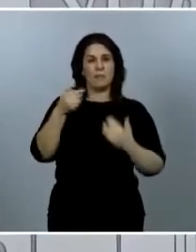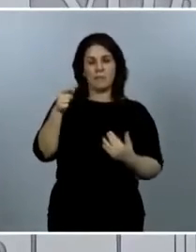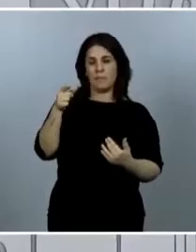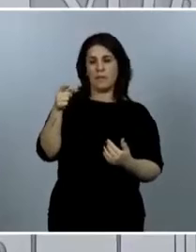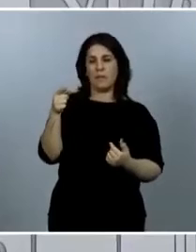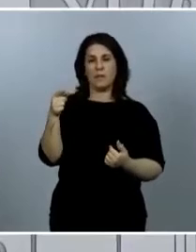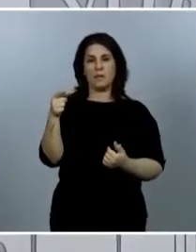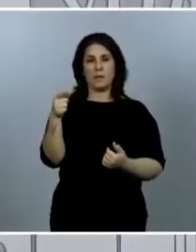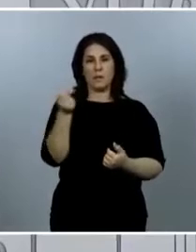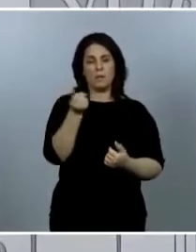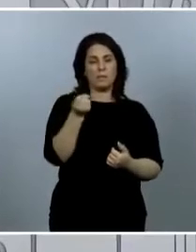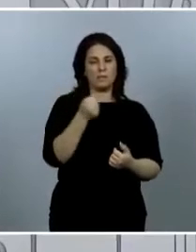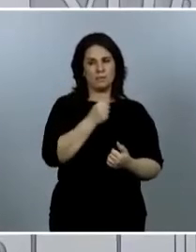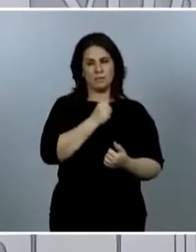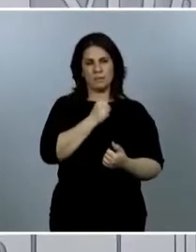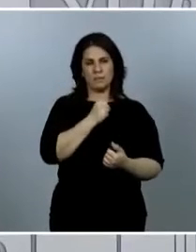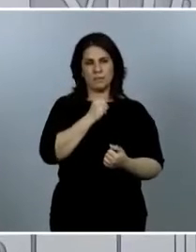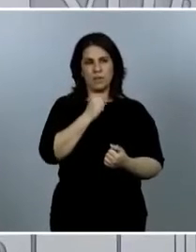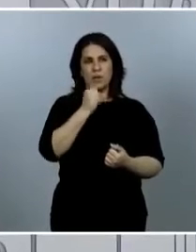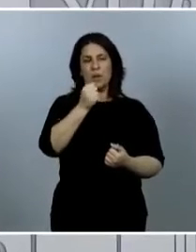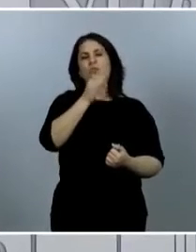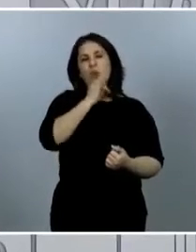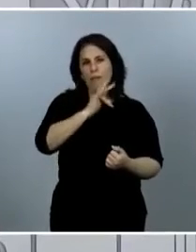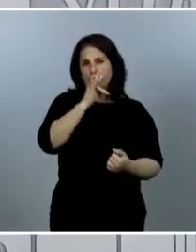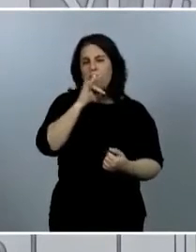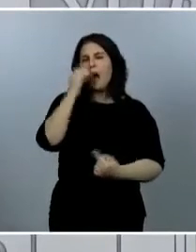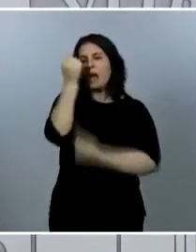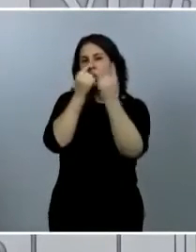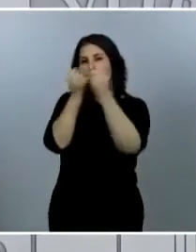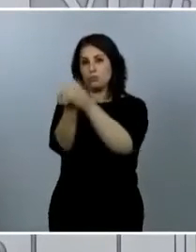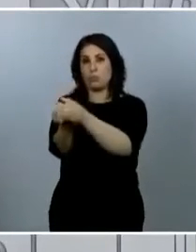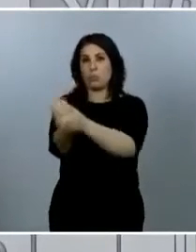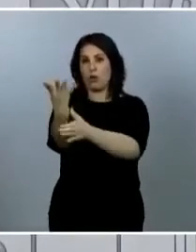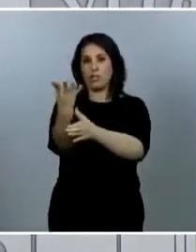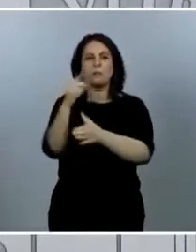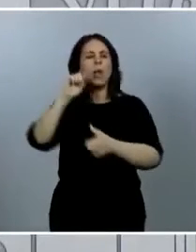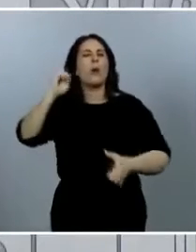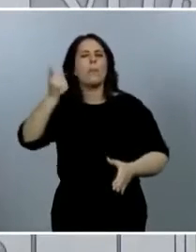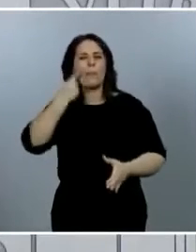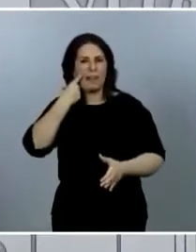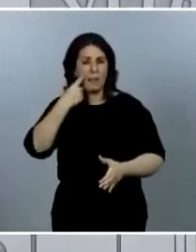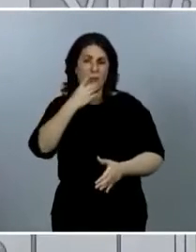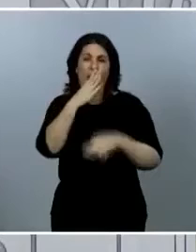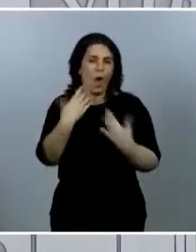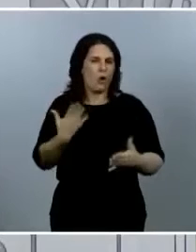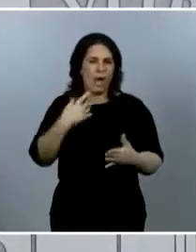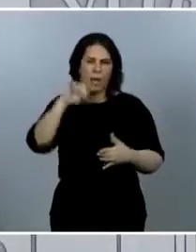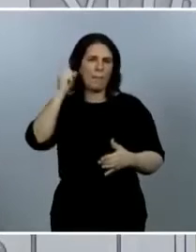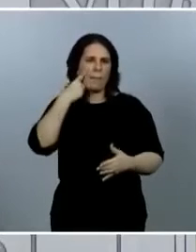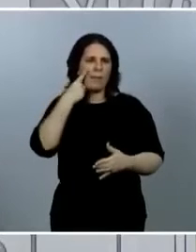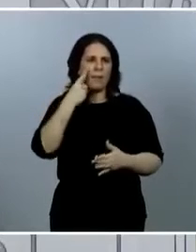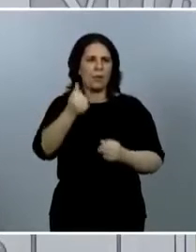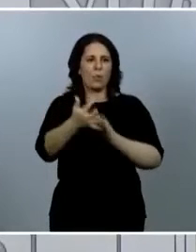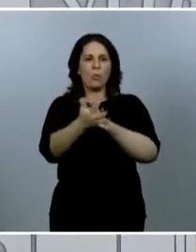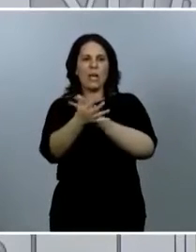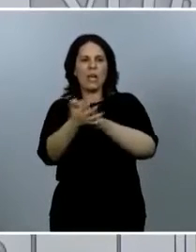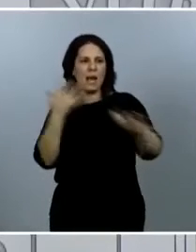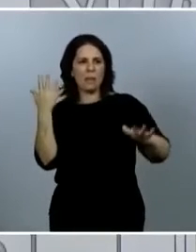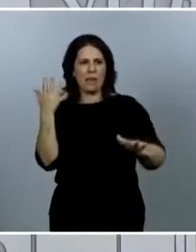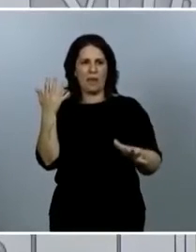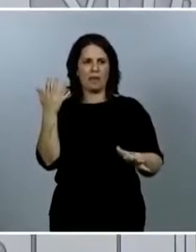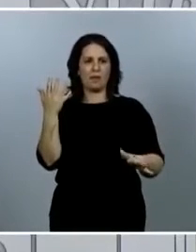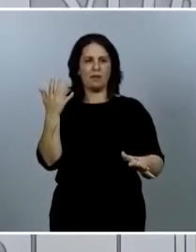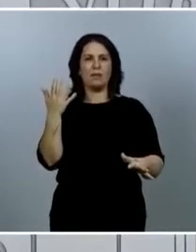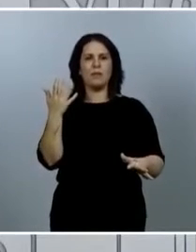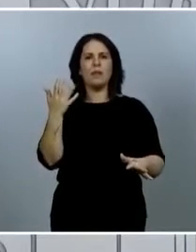brotes afortunadamente localizados porque ahora detectamos de forma muy rápida y podemos controlar de forma quirúrgica muy pronto